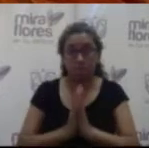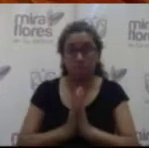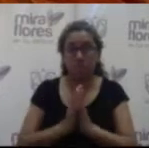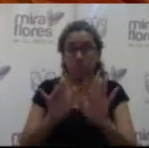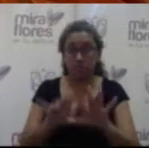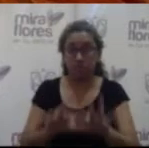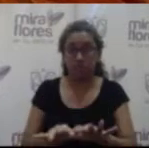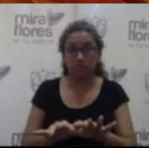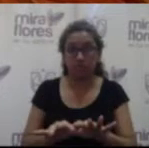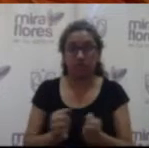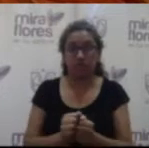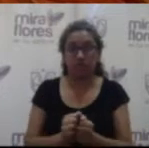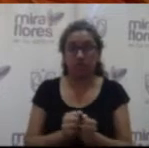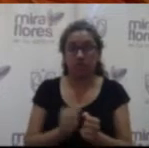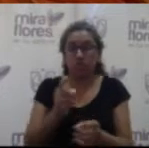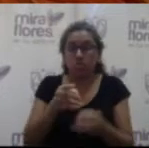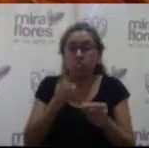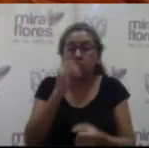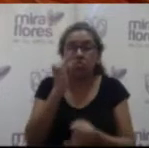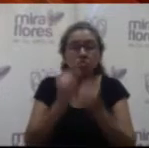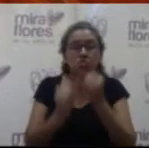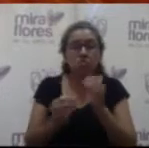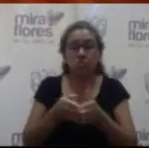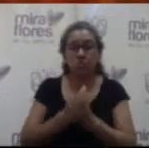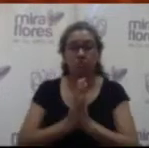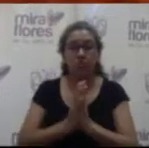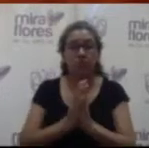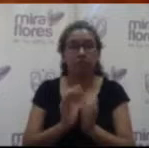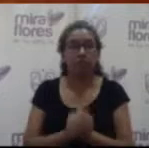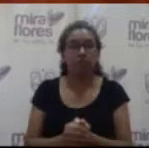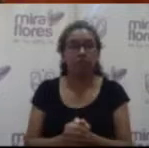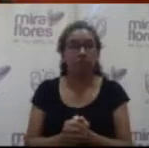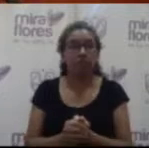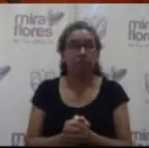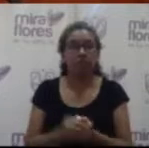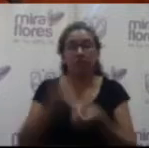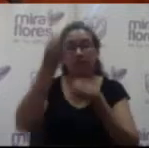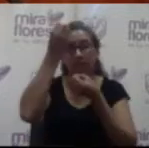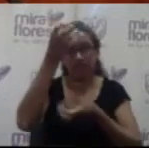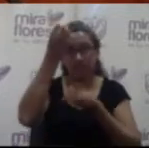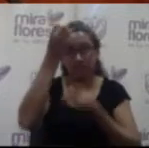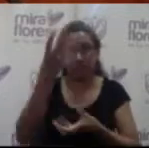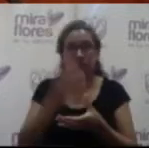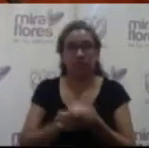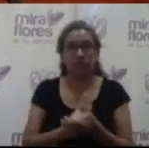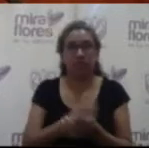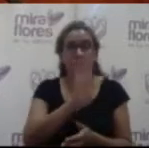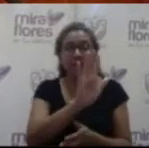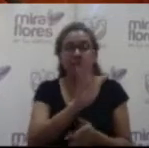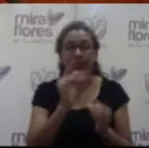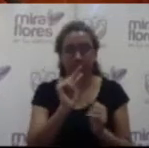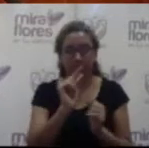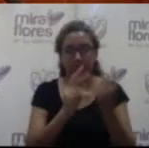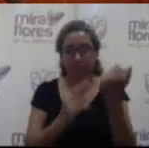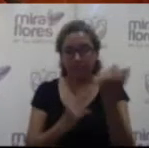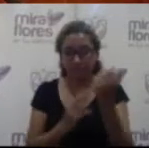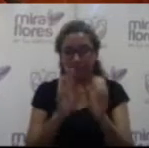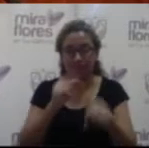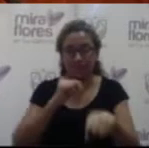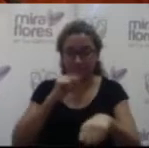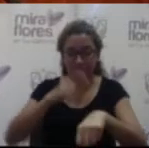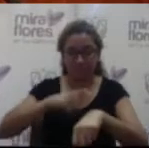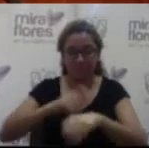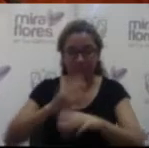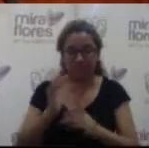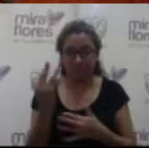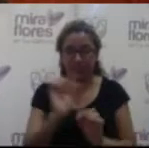escrito? ¿Algún último pedido? ¿Pedidos o informes? No sé, adelante, regidora, todavía tenemos tiempo.